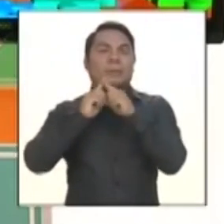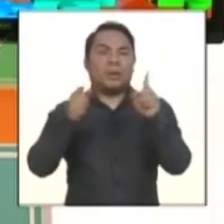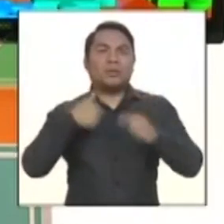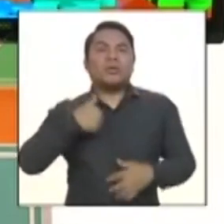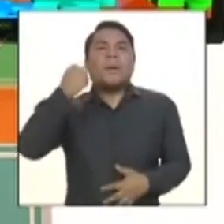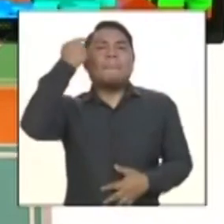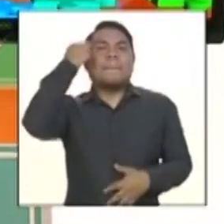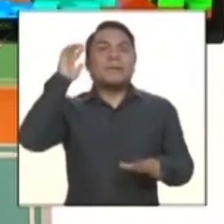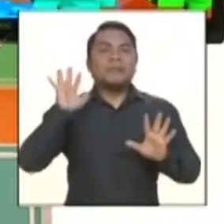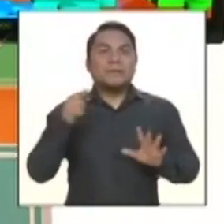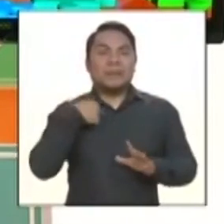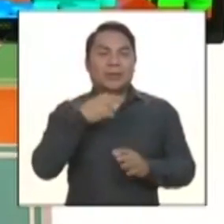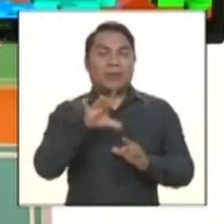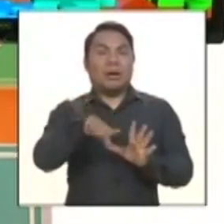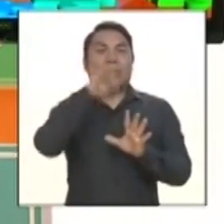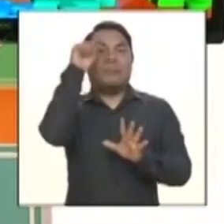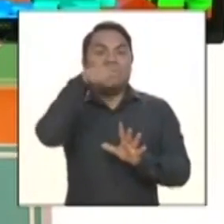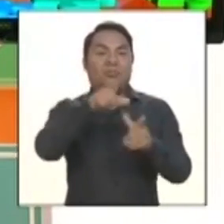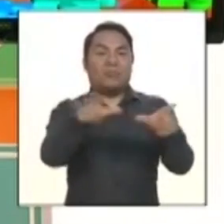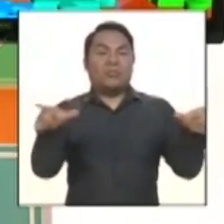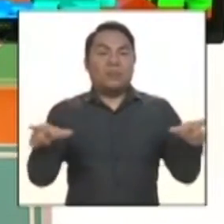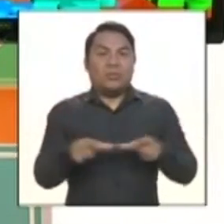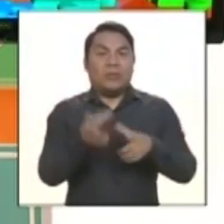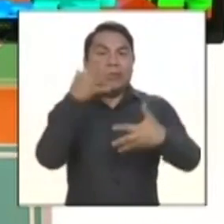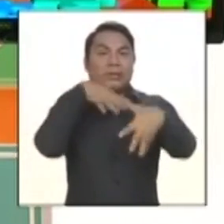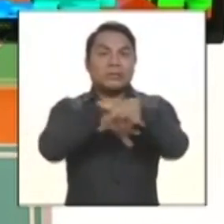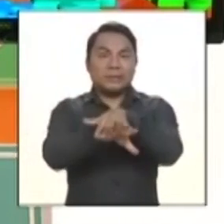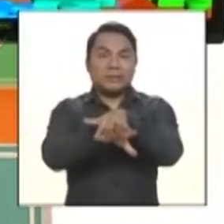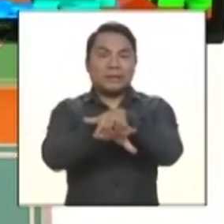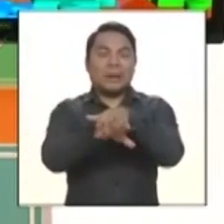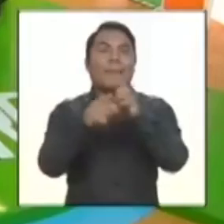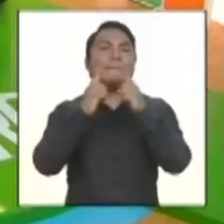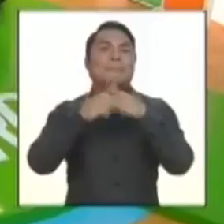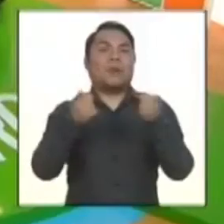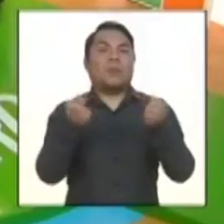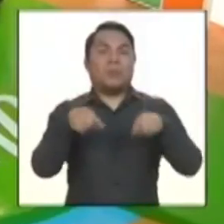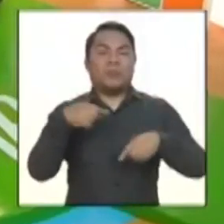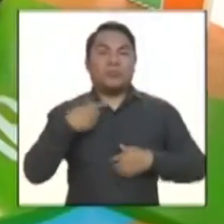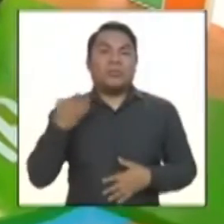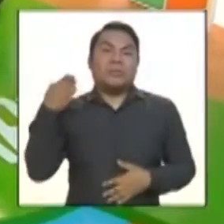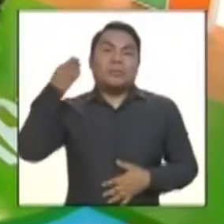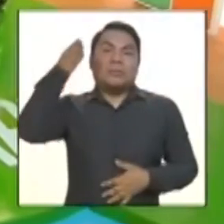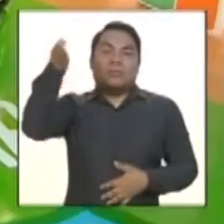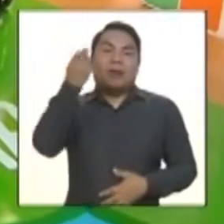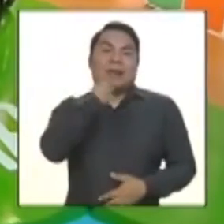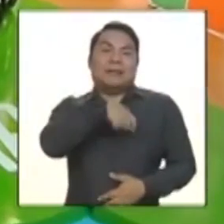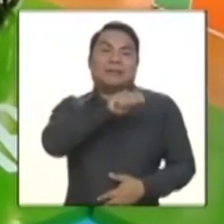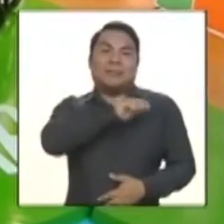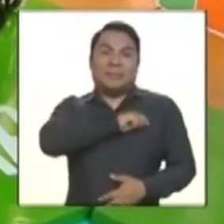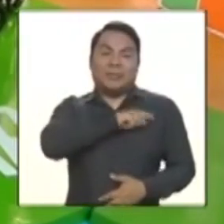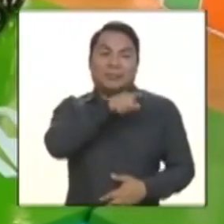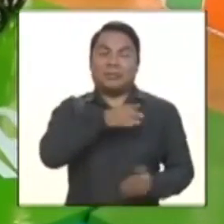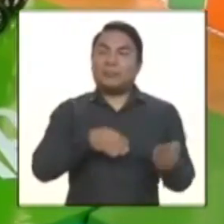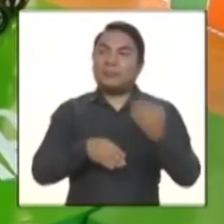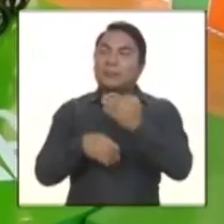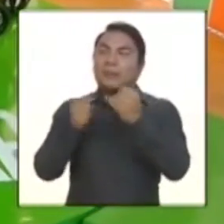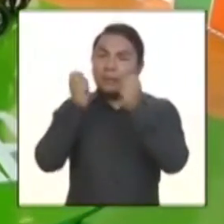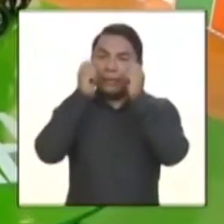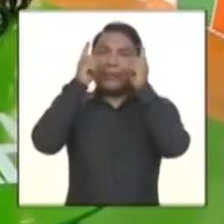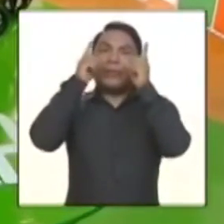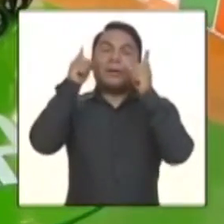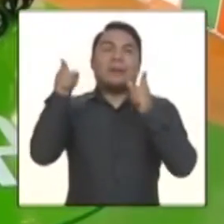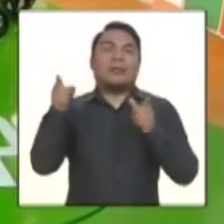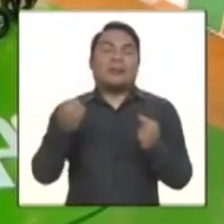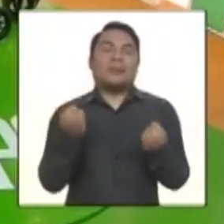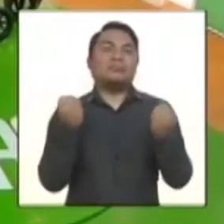que había descubierto una ciudad súper accesible, pero resulta que cuando se presentó la oportunidad de ir a España, me encontré ya como en